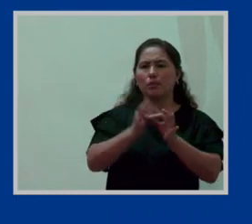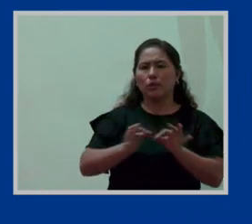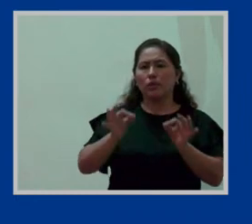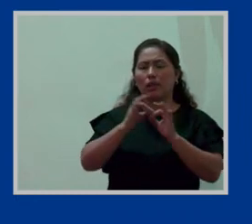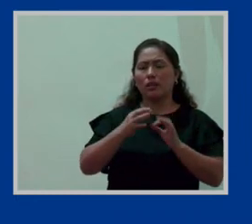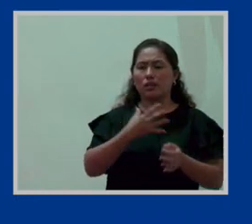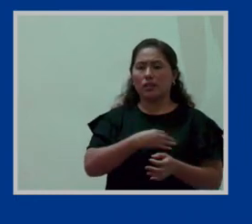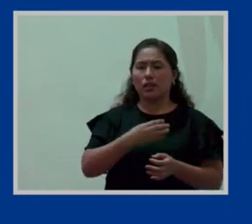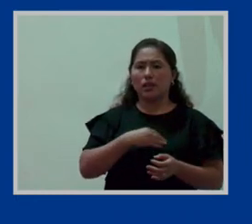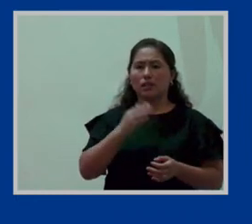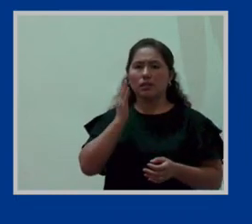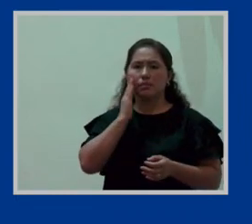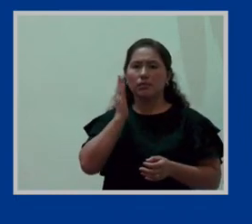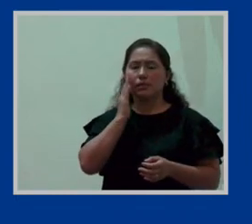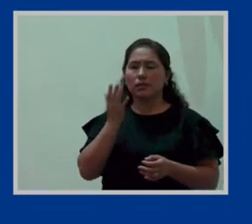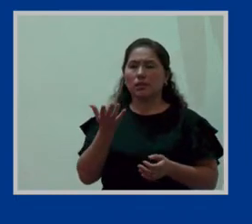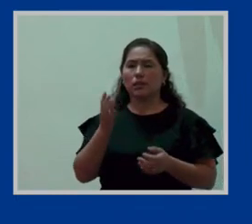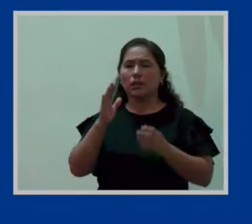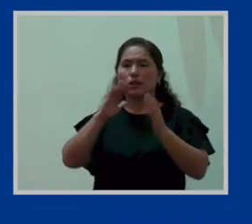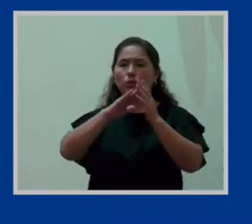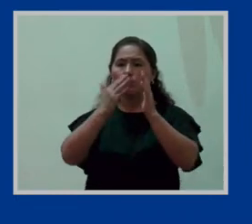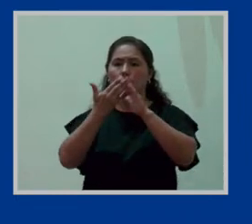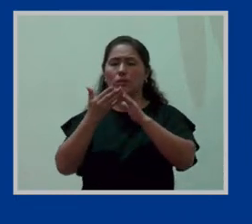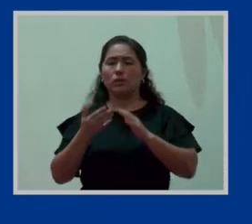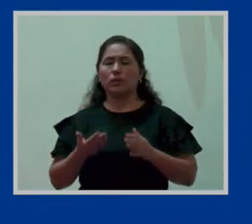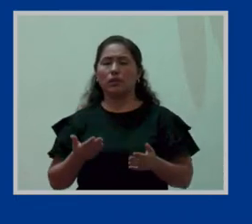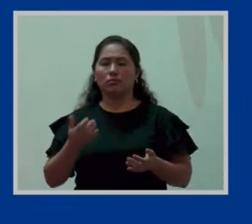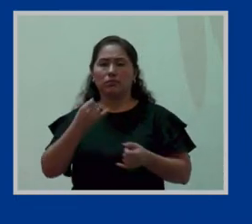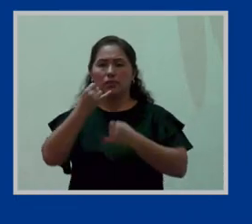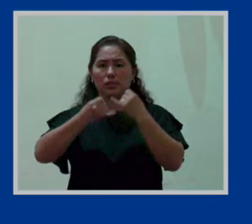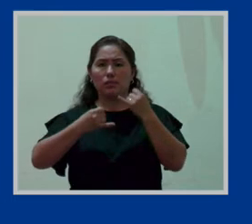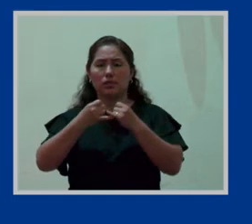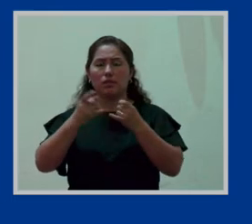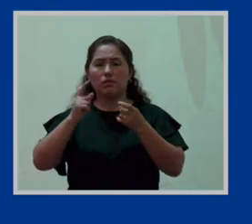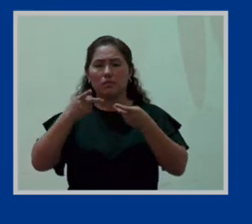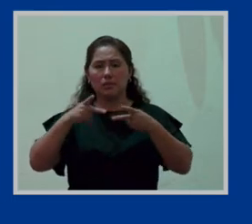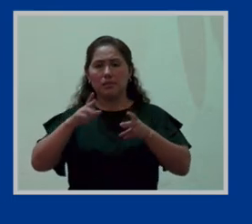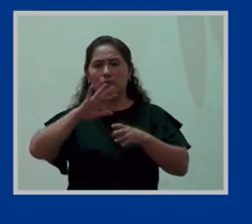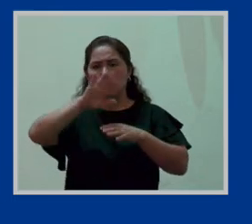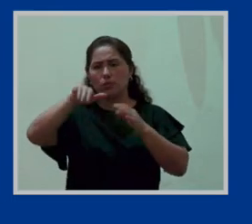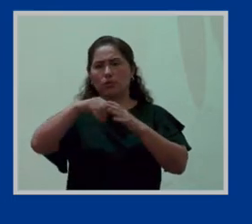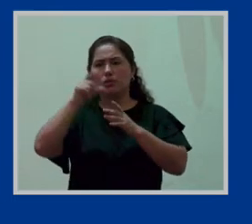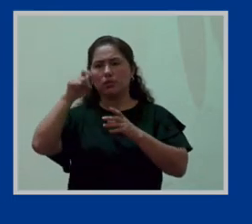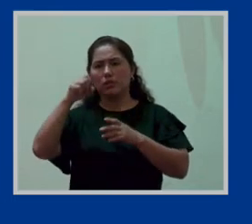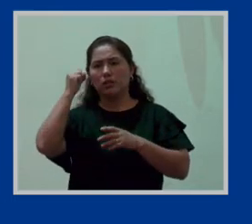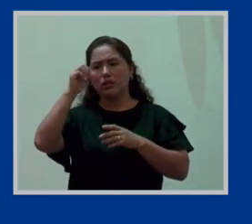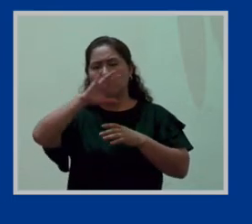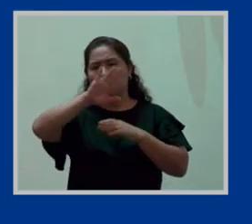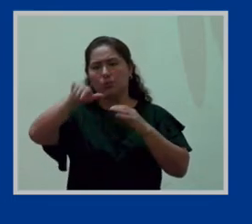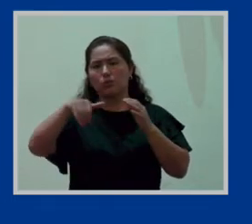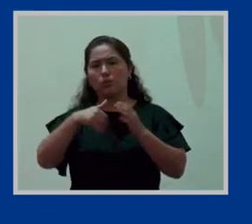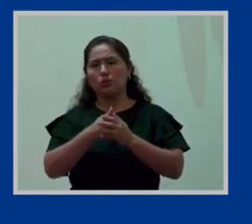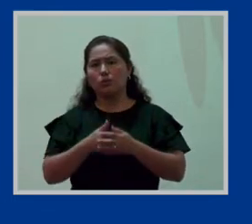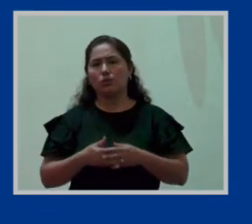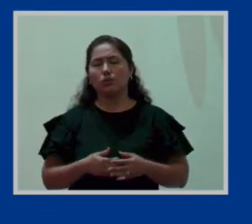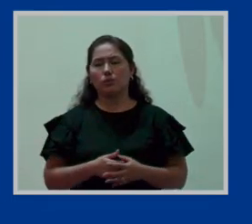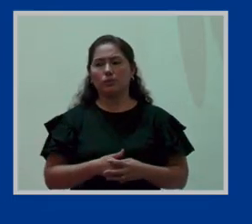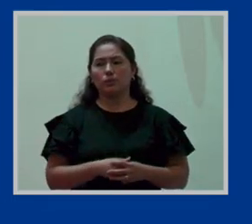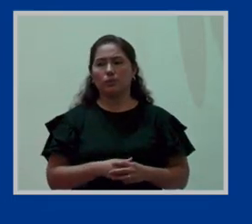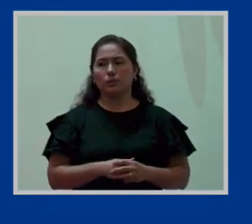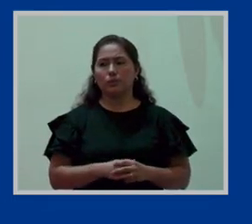comunidad internacional no debe permitir en función al interés superior del niño que es el más invisibilizado